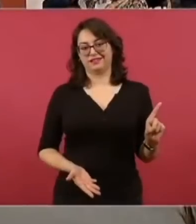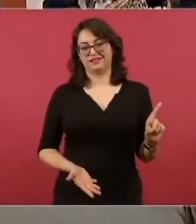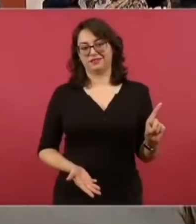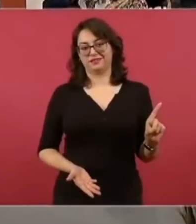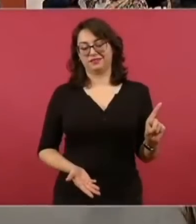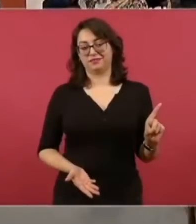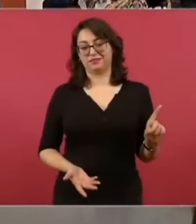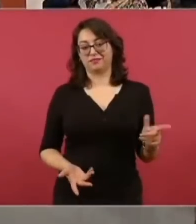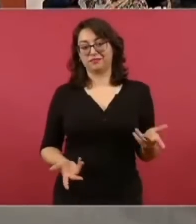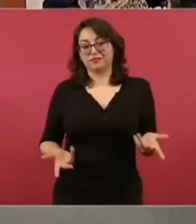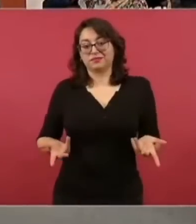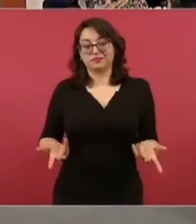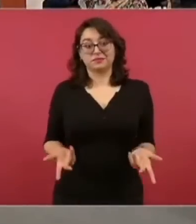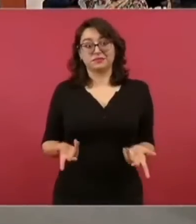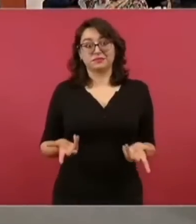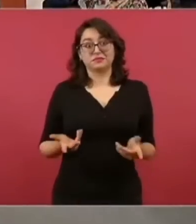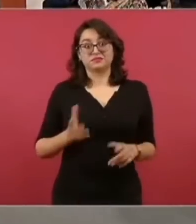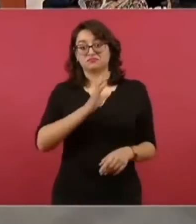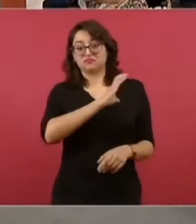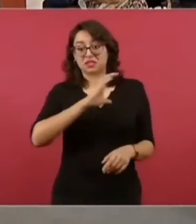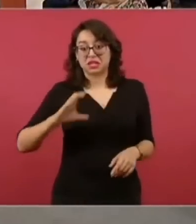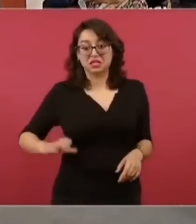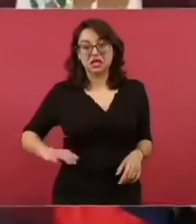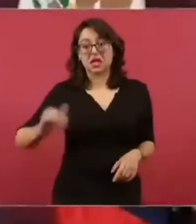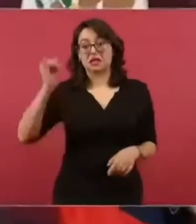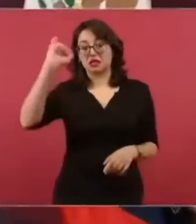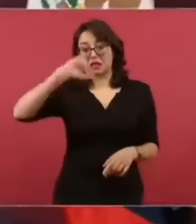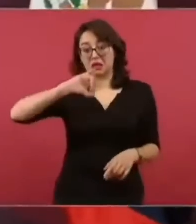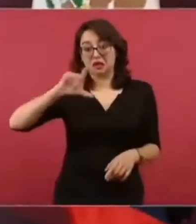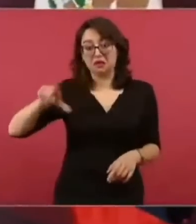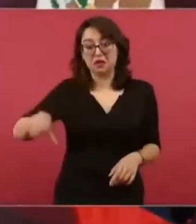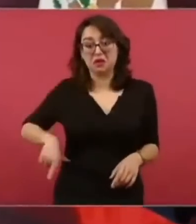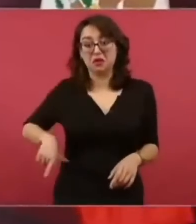no sé a jefa de gobierno a